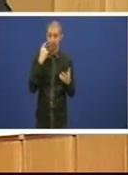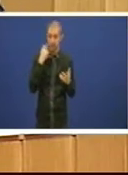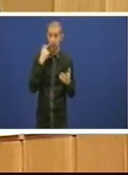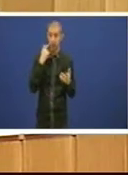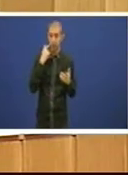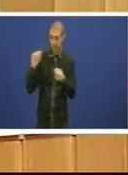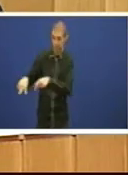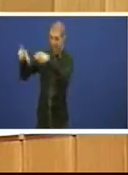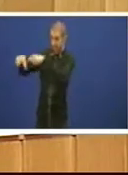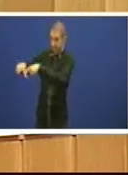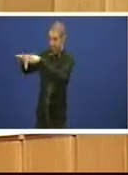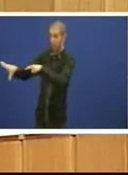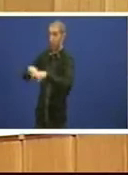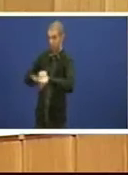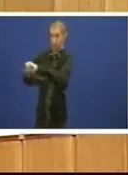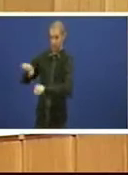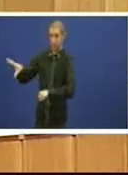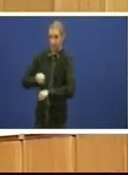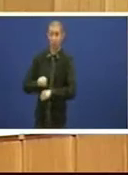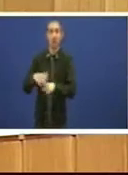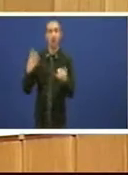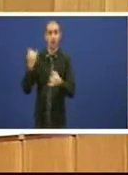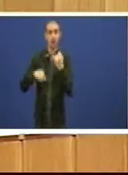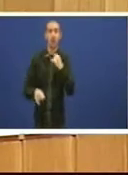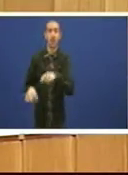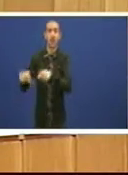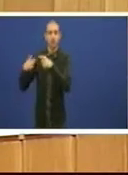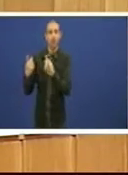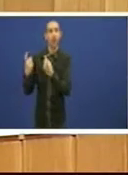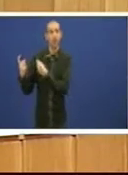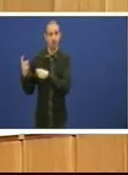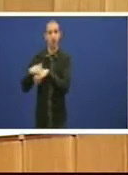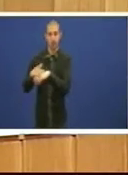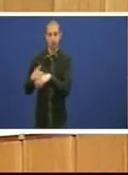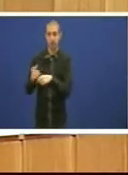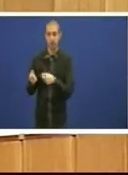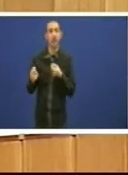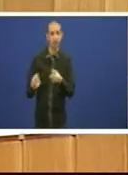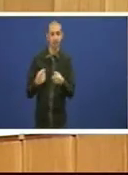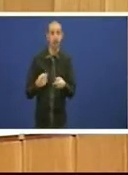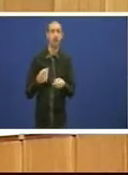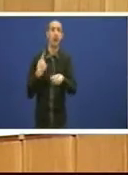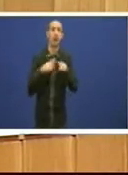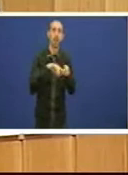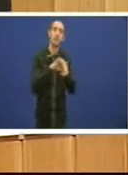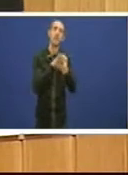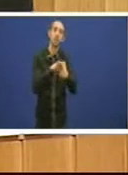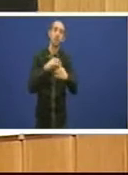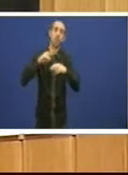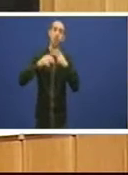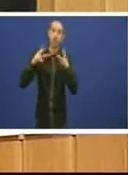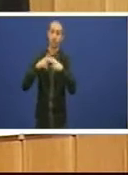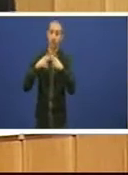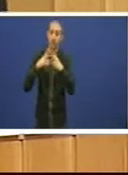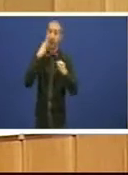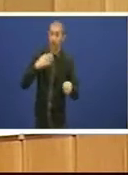edificios e eses edificios seguen sendo necesarios para prestar as actividades da obra social supónse que o banco vaille